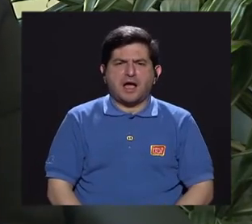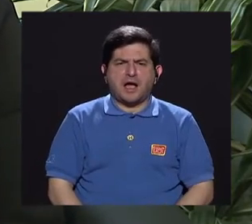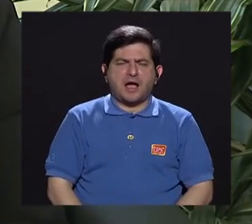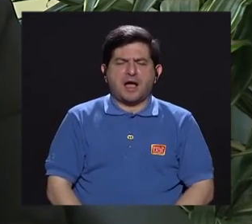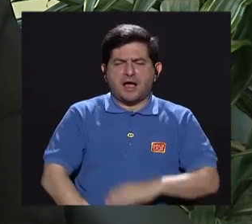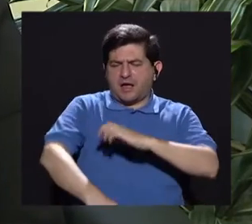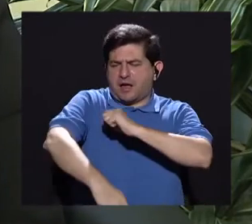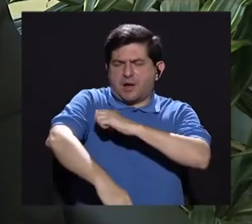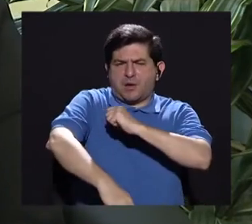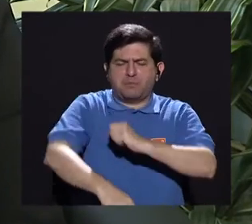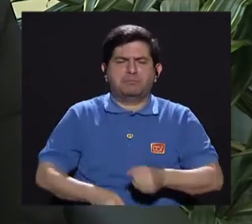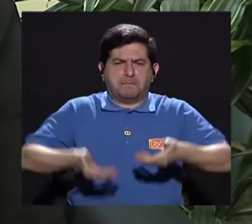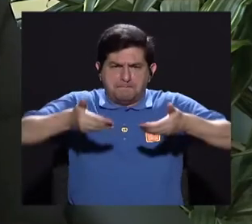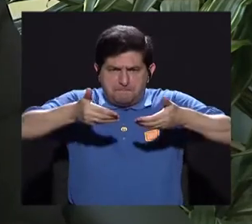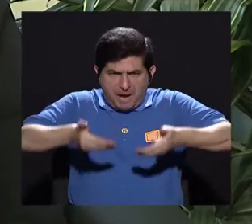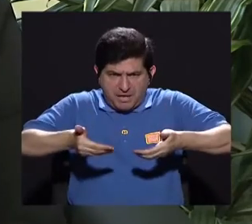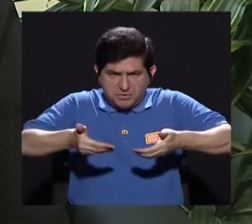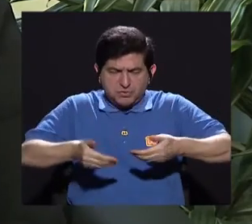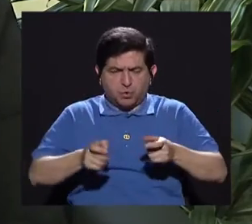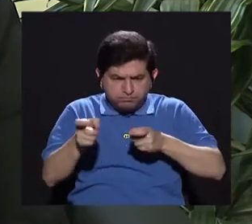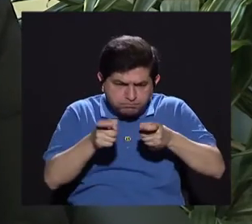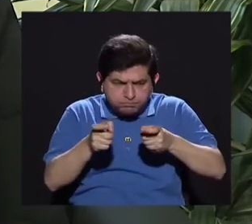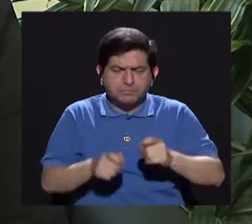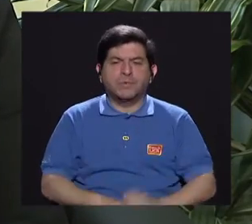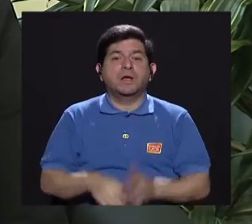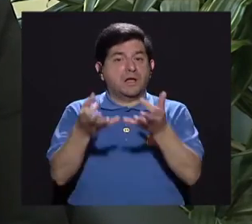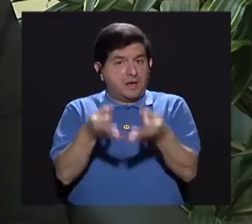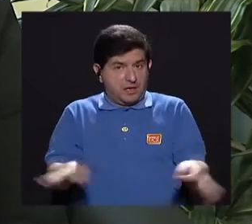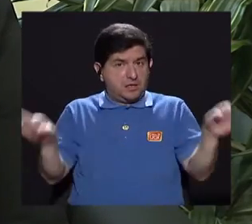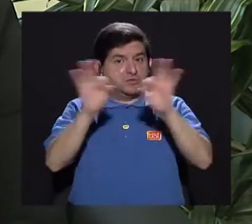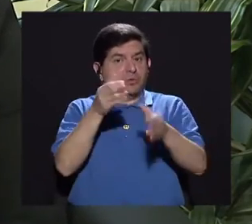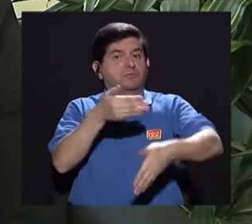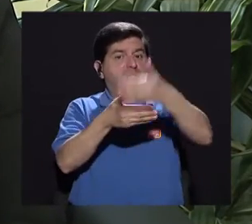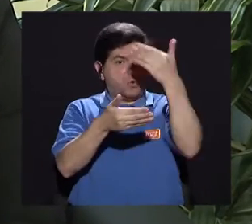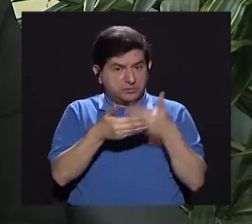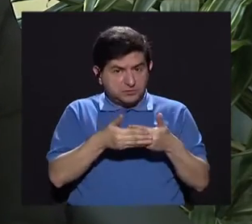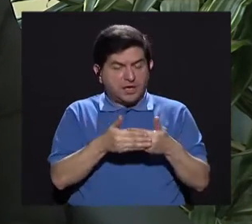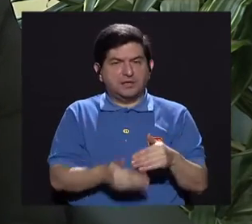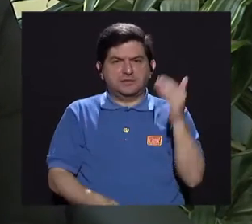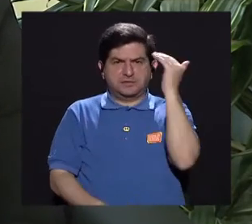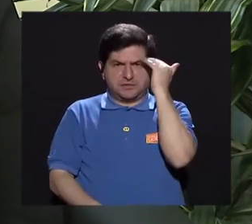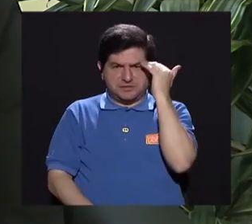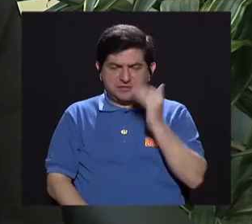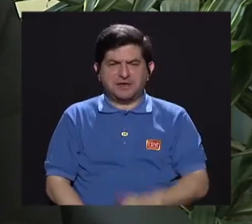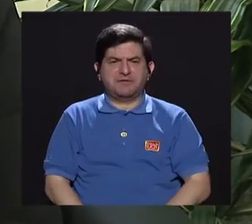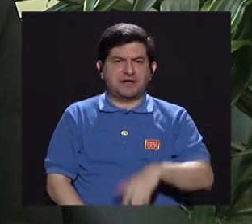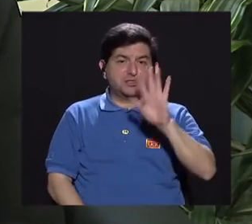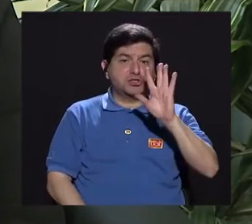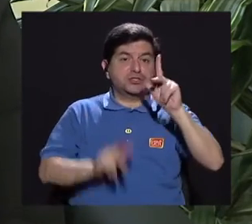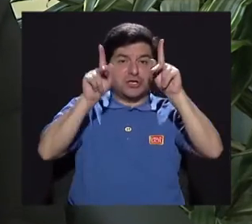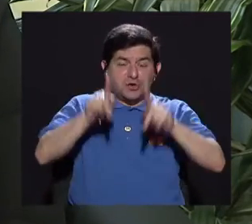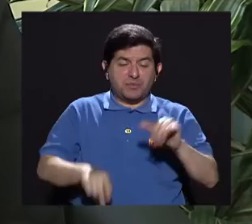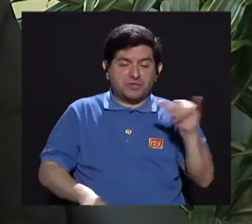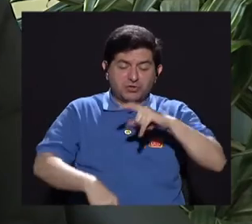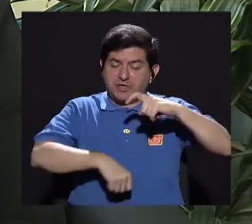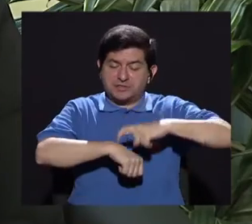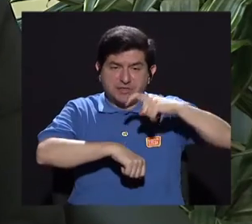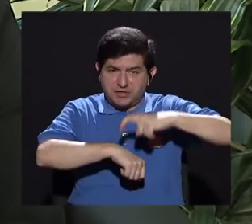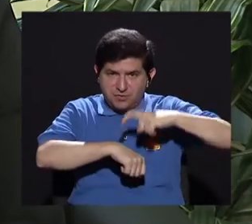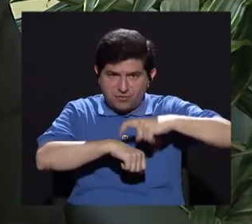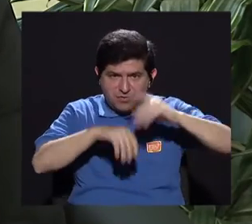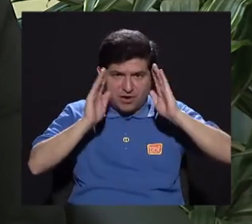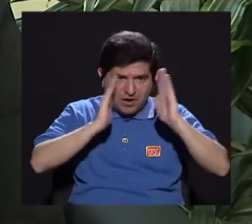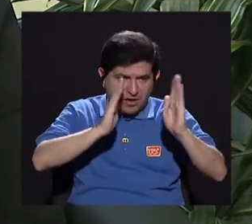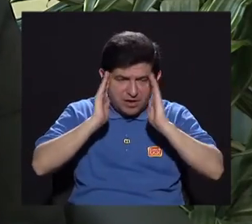vitales, los pesan. Entonces, sí es importante que lleguen antes y tomando en cuenta que se citan 5 pacientes a la misma hora, ¿verdad?